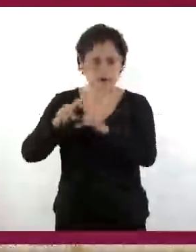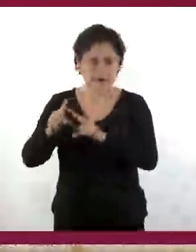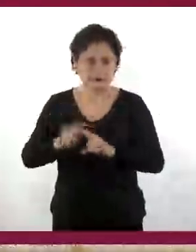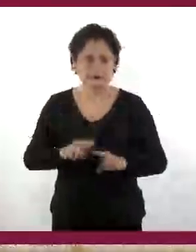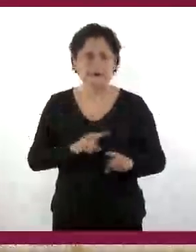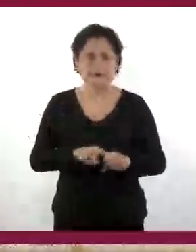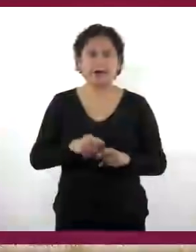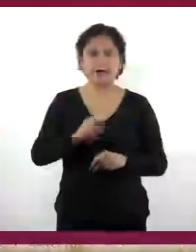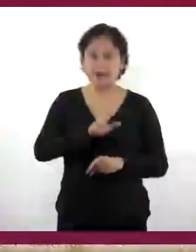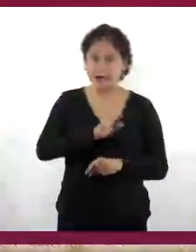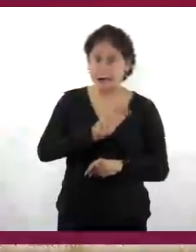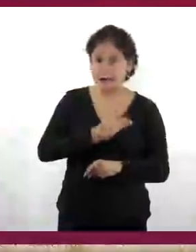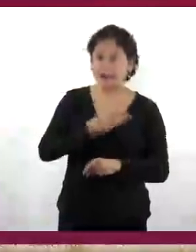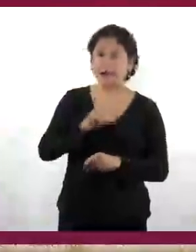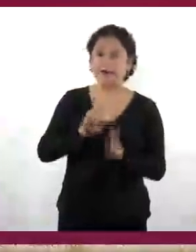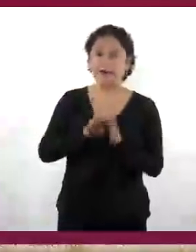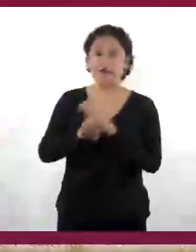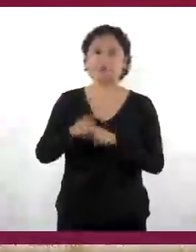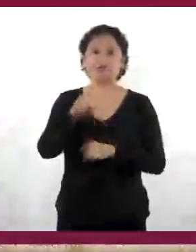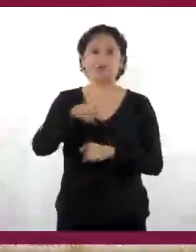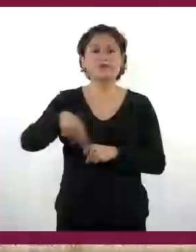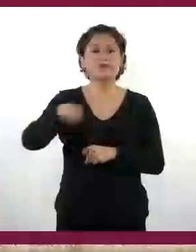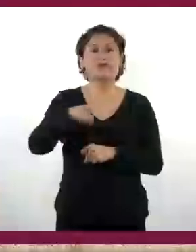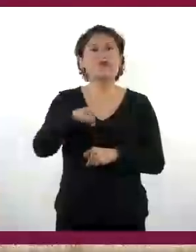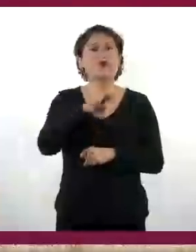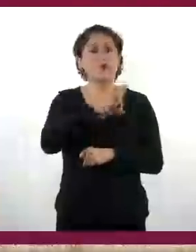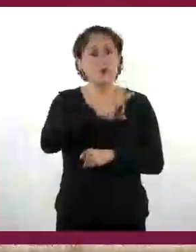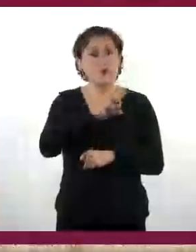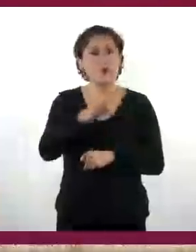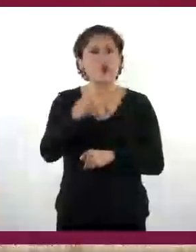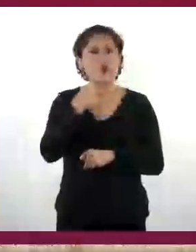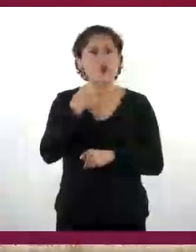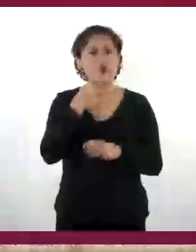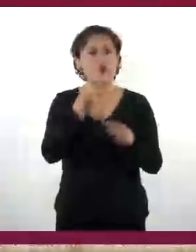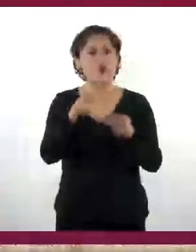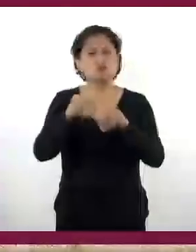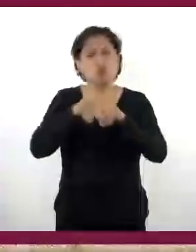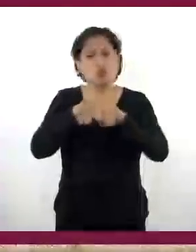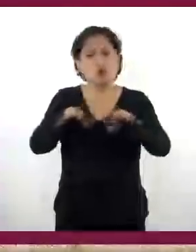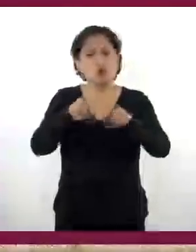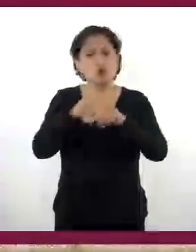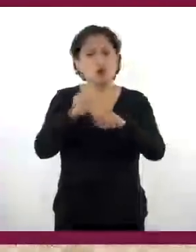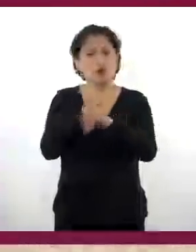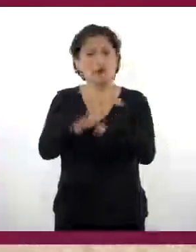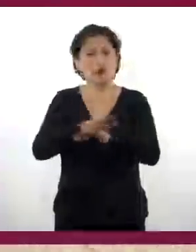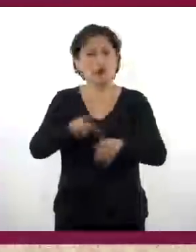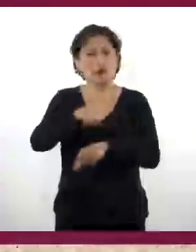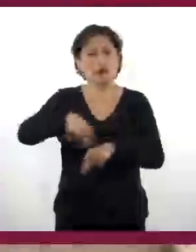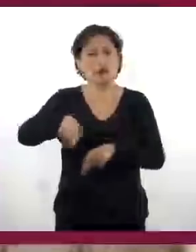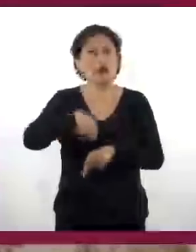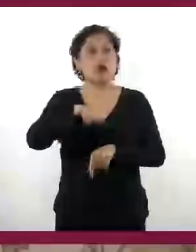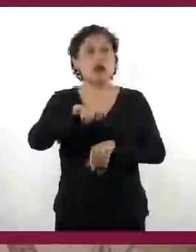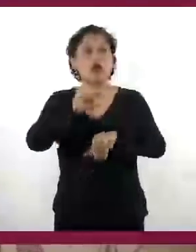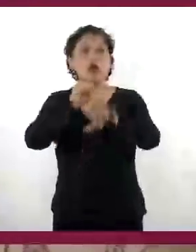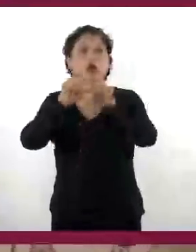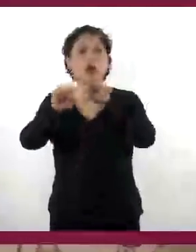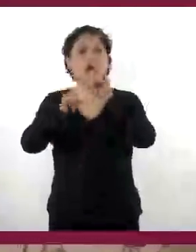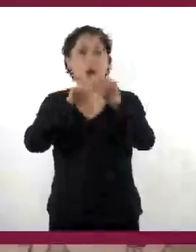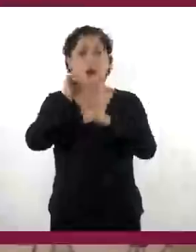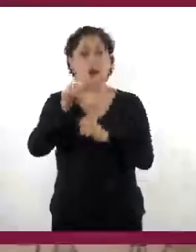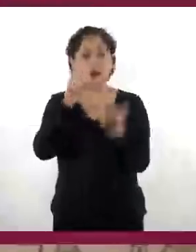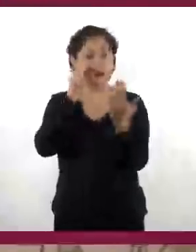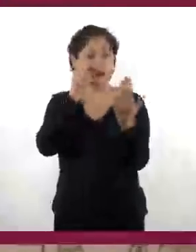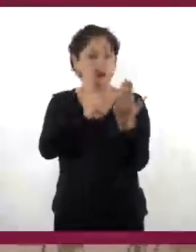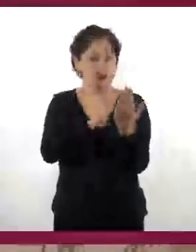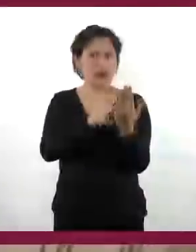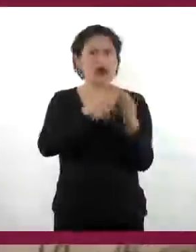fueron los que más éxito tuvieron debido a su uso tradicional en la transmisión de saberes, por lo que se crearon documentos con